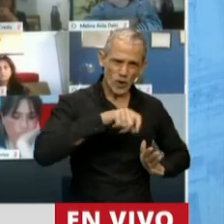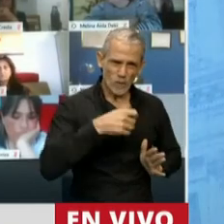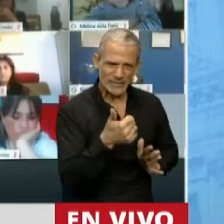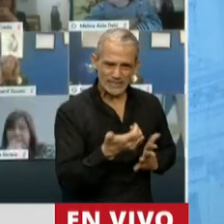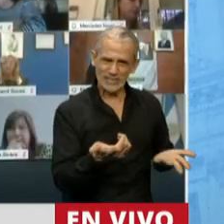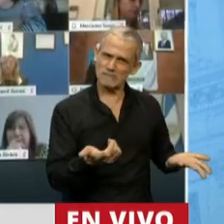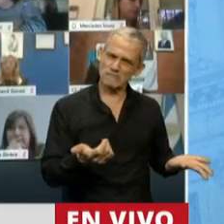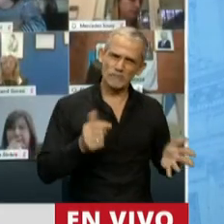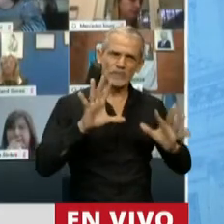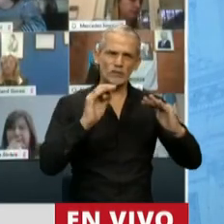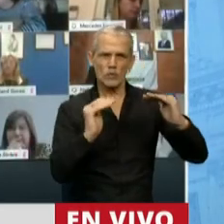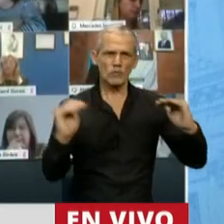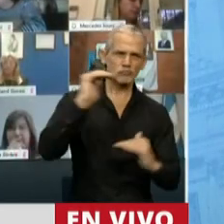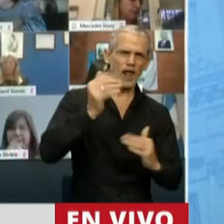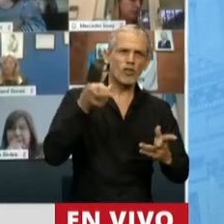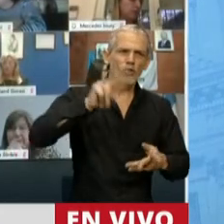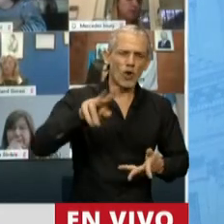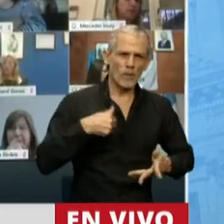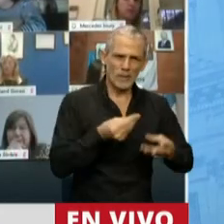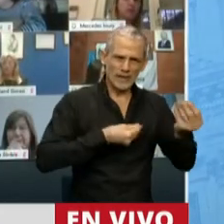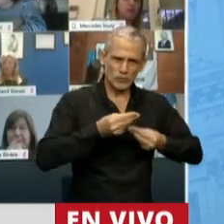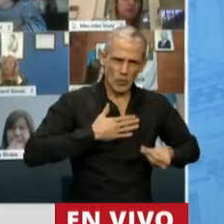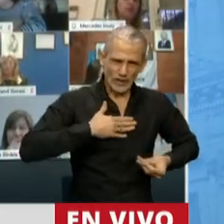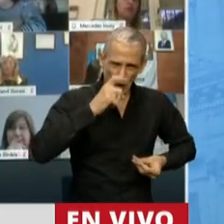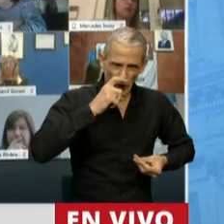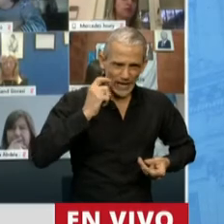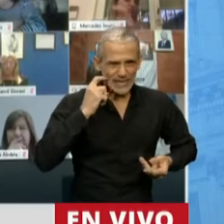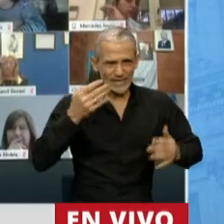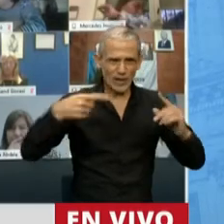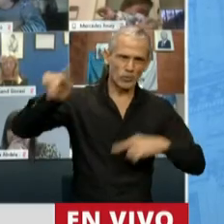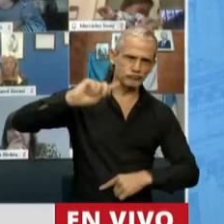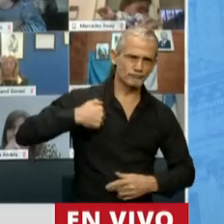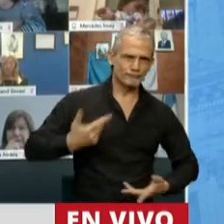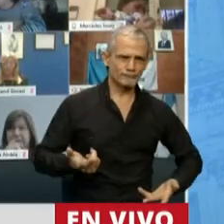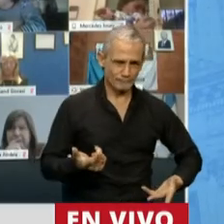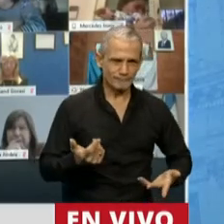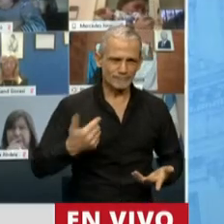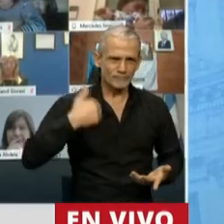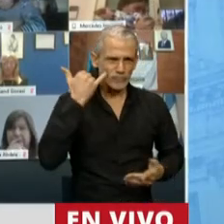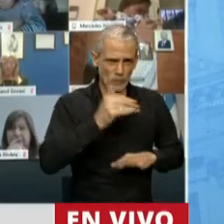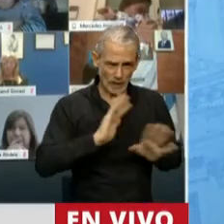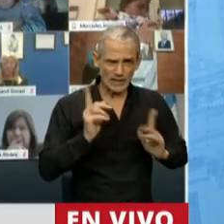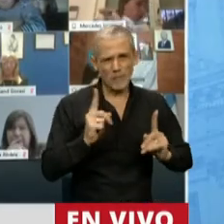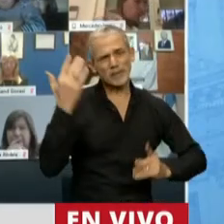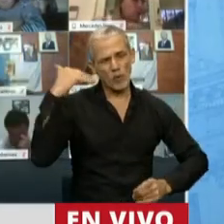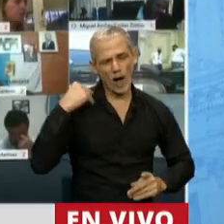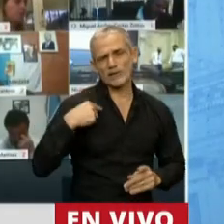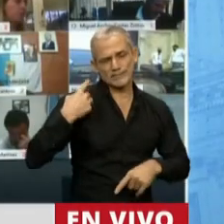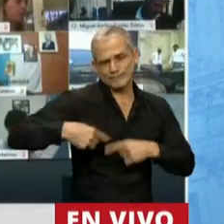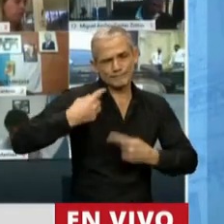% superior del presupuesto al de nuestra provincia. Digo esto porque nosotros ya pasamos esto, y como